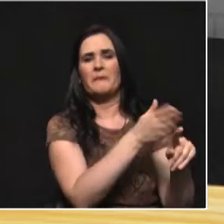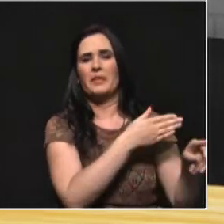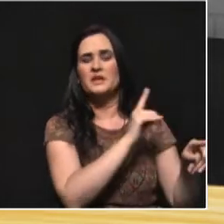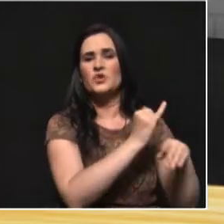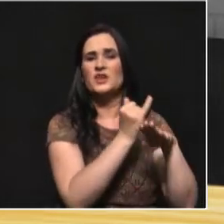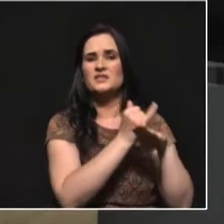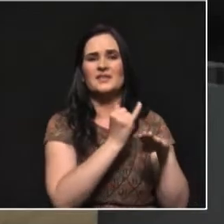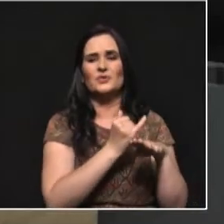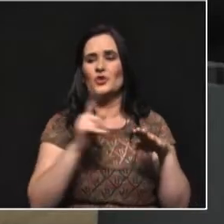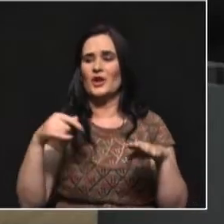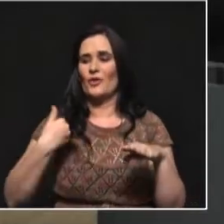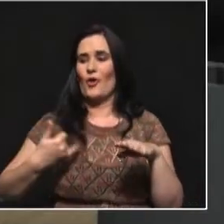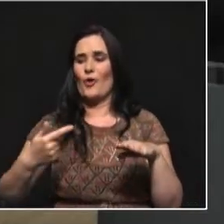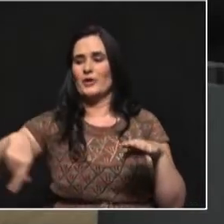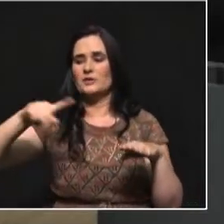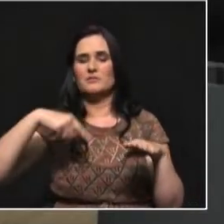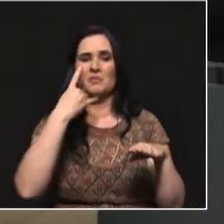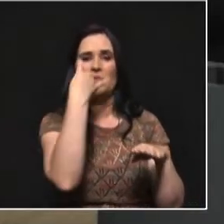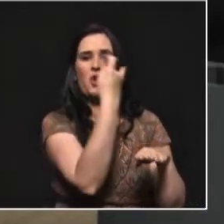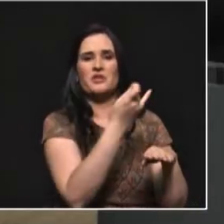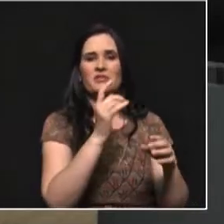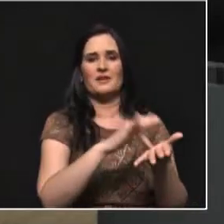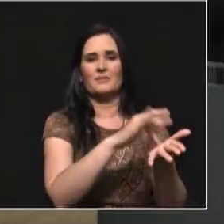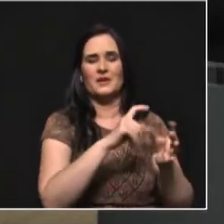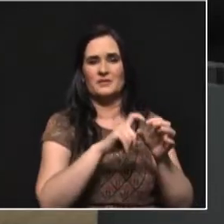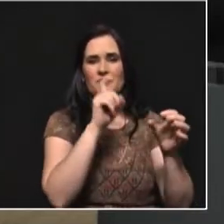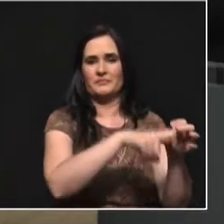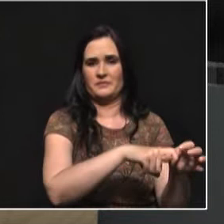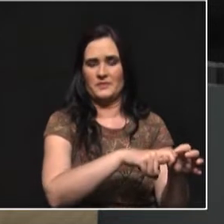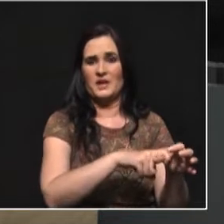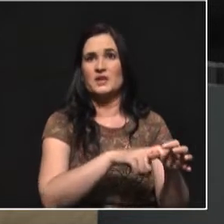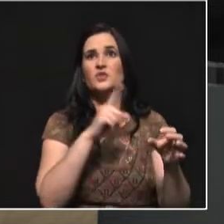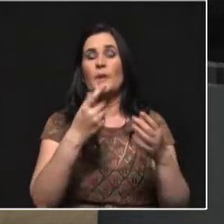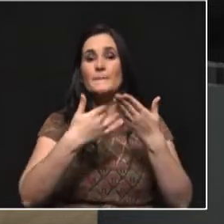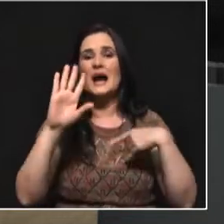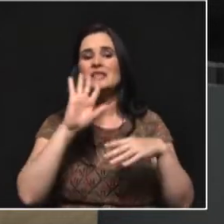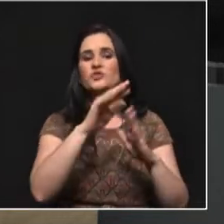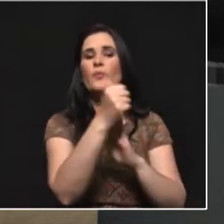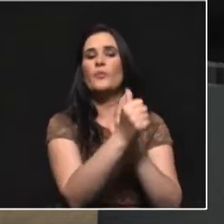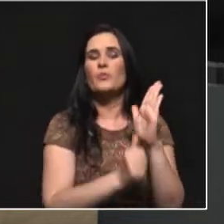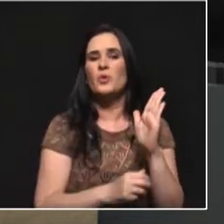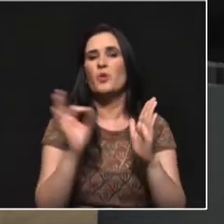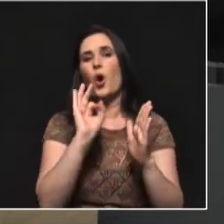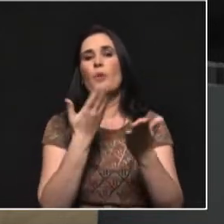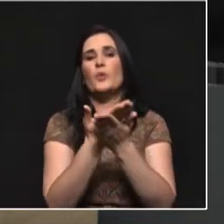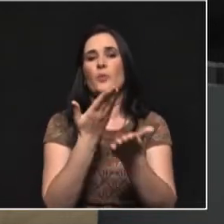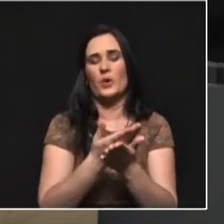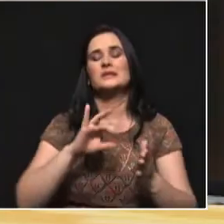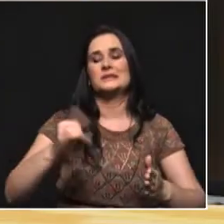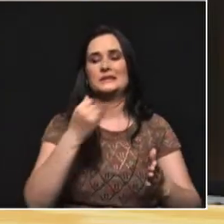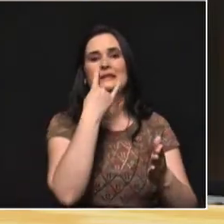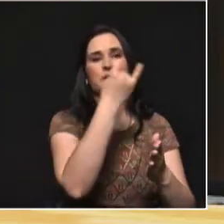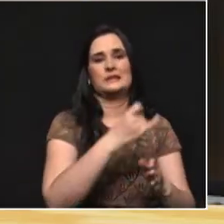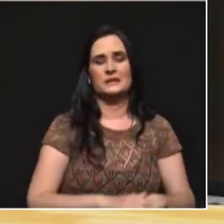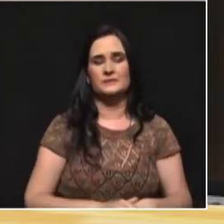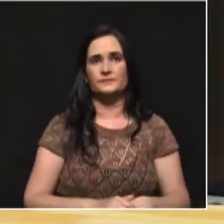para los jóvenes y las nuevas generaciones y para la política en general, y más son las causas las que arrastran ahí bien el caudillismo y el outsider que hablábamos ahora. Sí, mire, yo